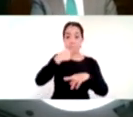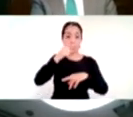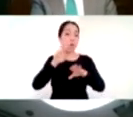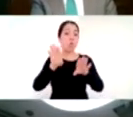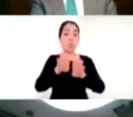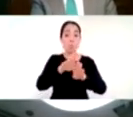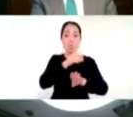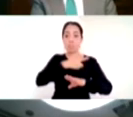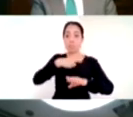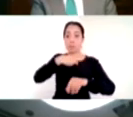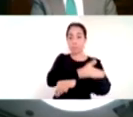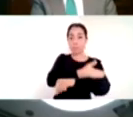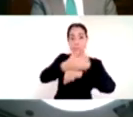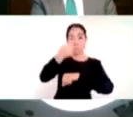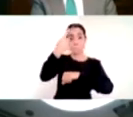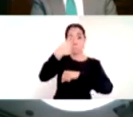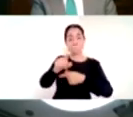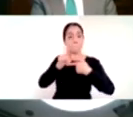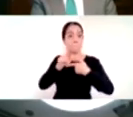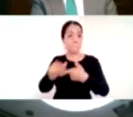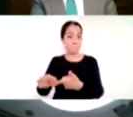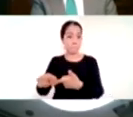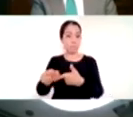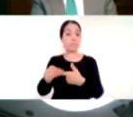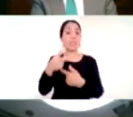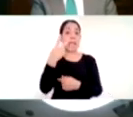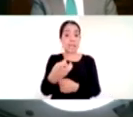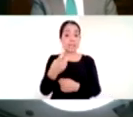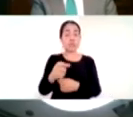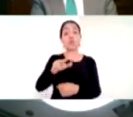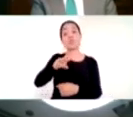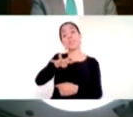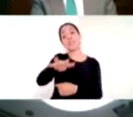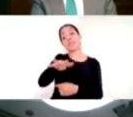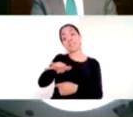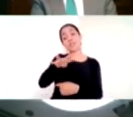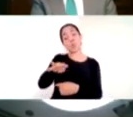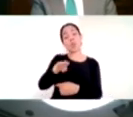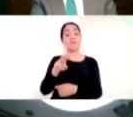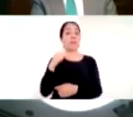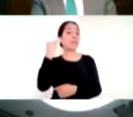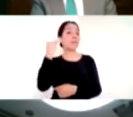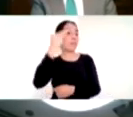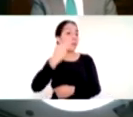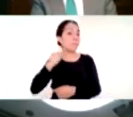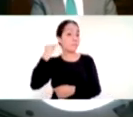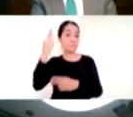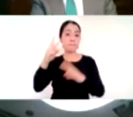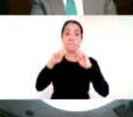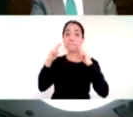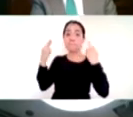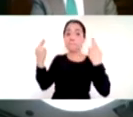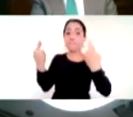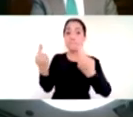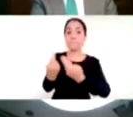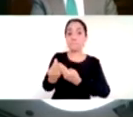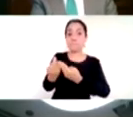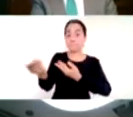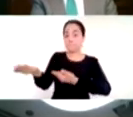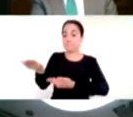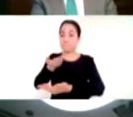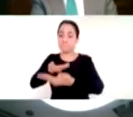lo llevamos a cabo el 19 de marzo posteriormente ya hacia abril conforme veíamos que se iba